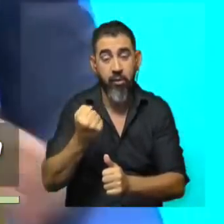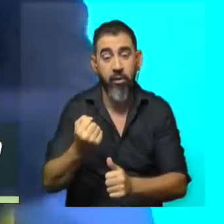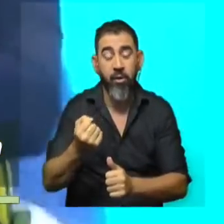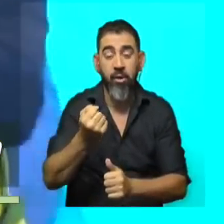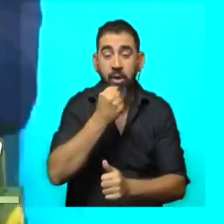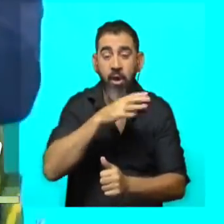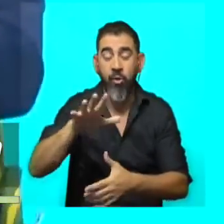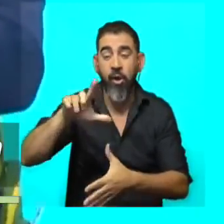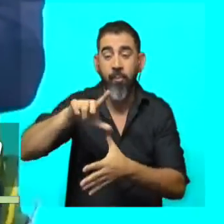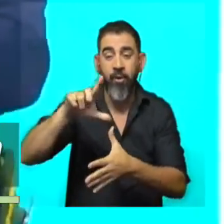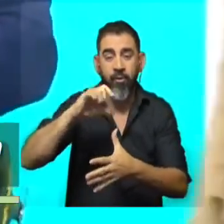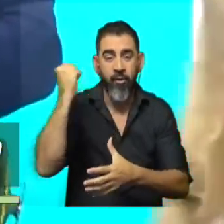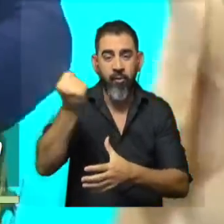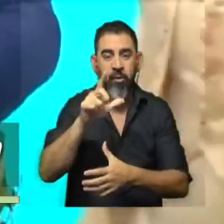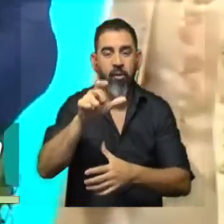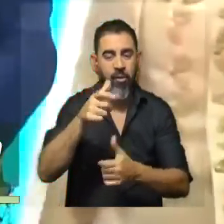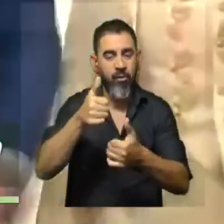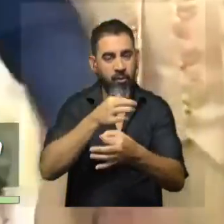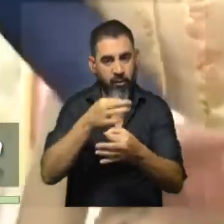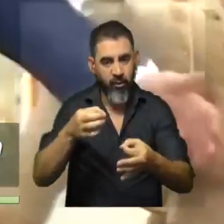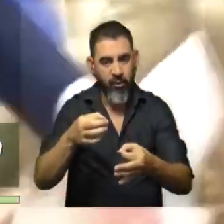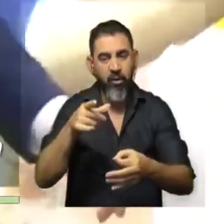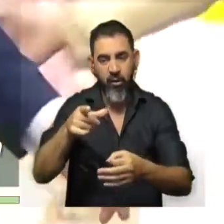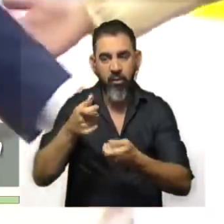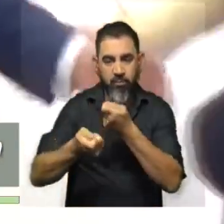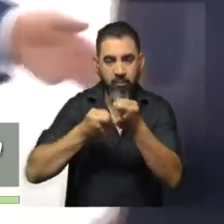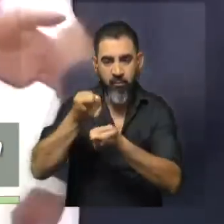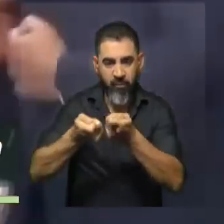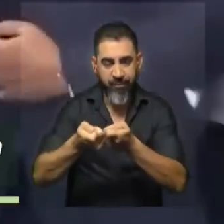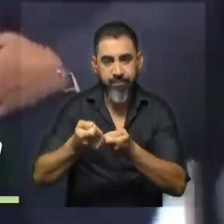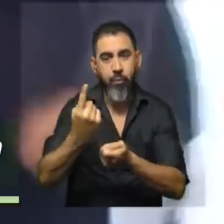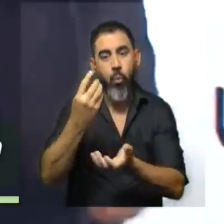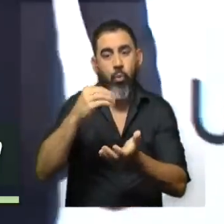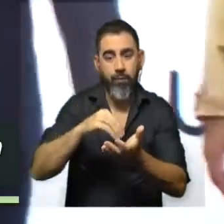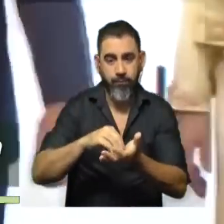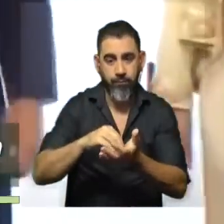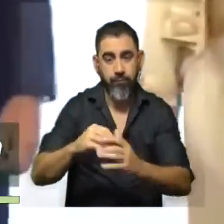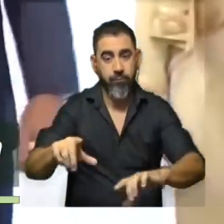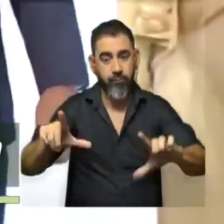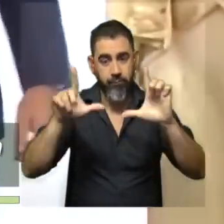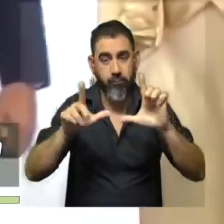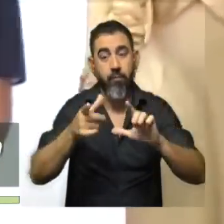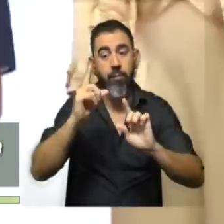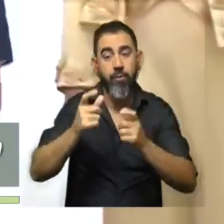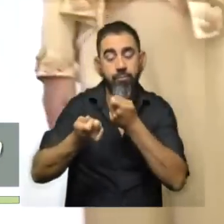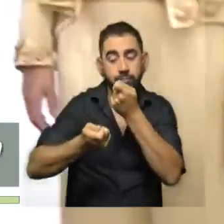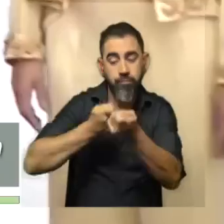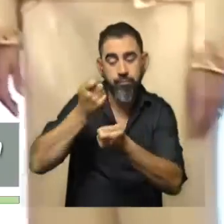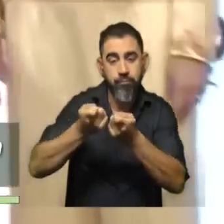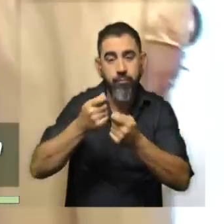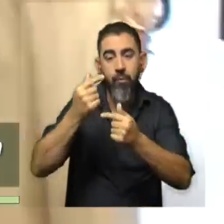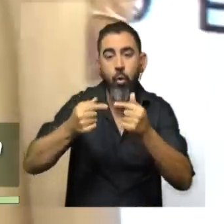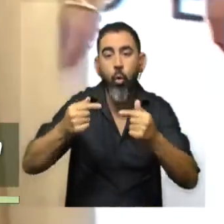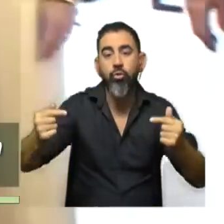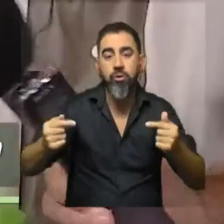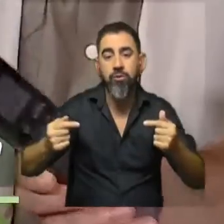en la historia de América Latina. Sin duda está bien, eso es una construcción con imagen, pero hay que construir imagen con hechos.